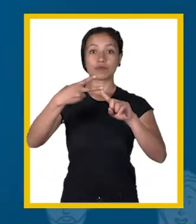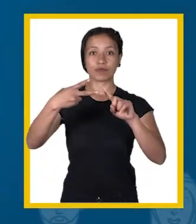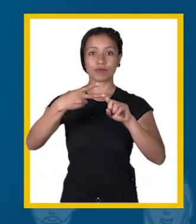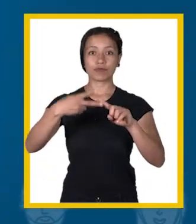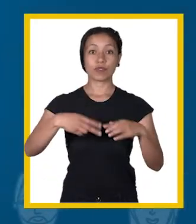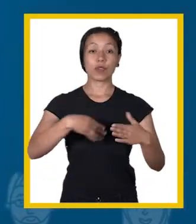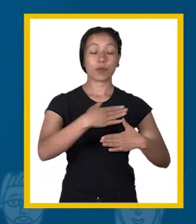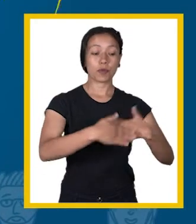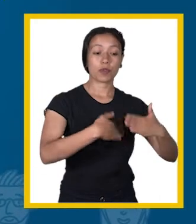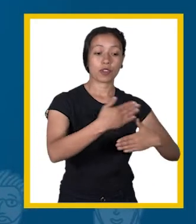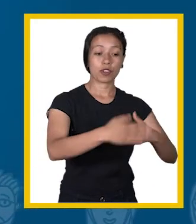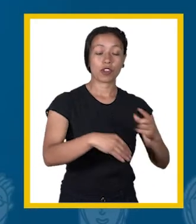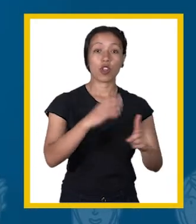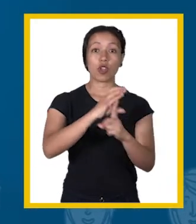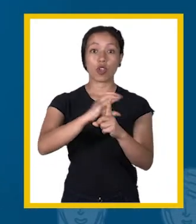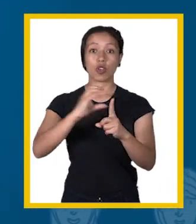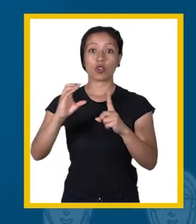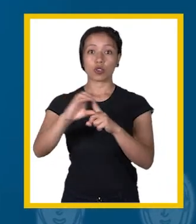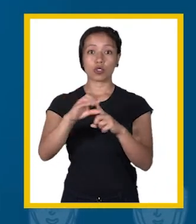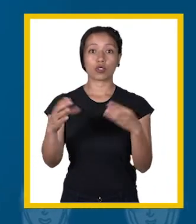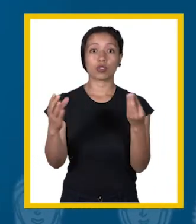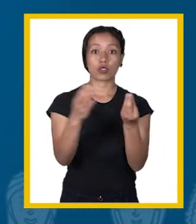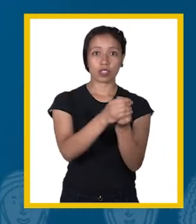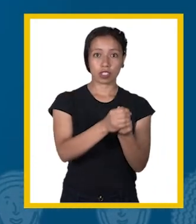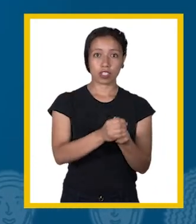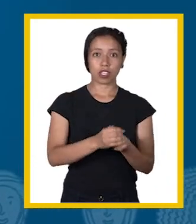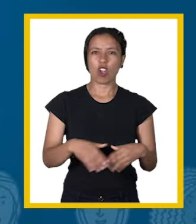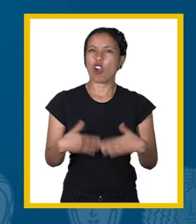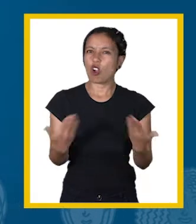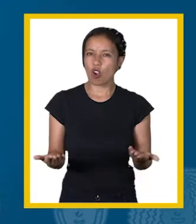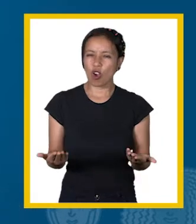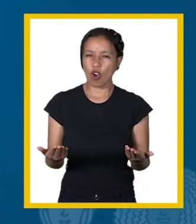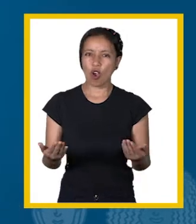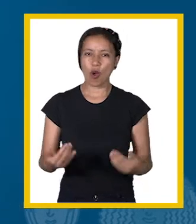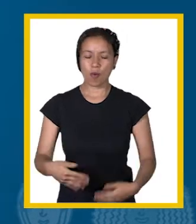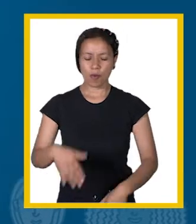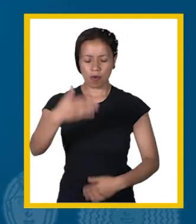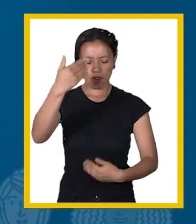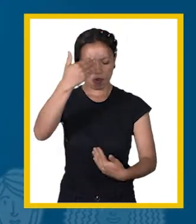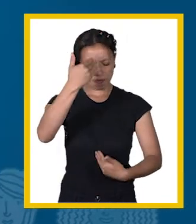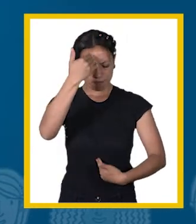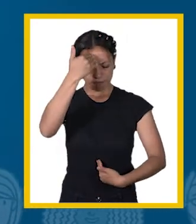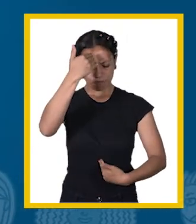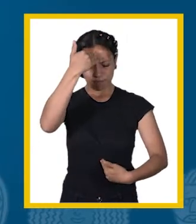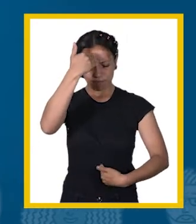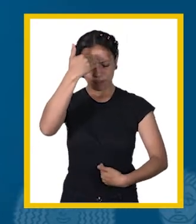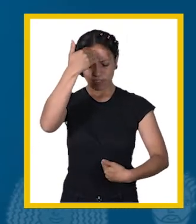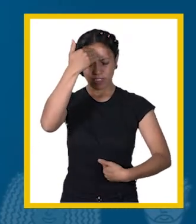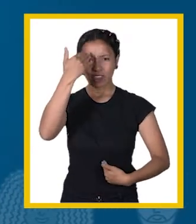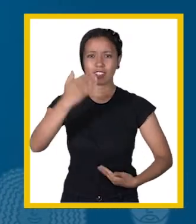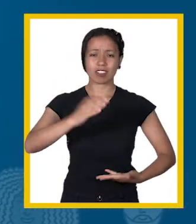Promover una cultura de inclusión a través de procesos de sensibilización con la comunidad educativa.